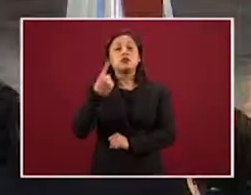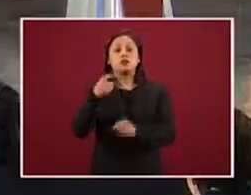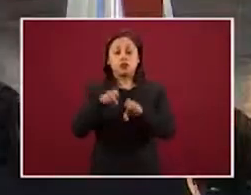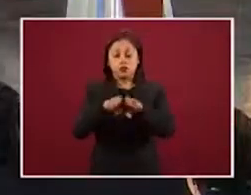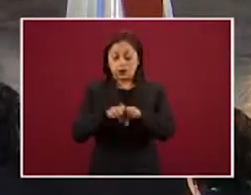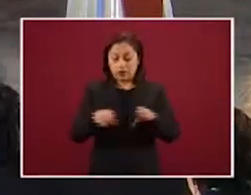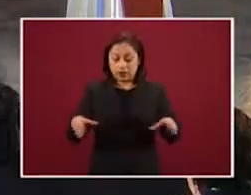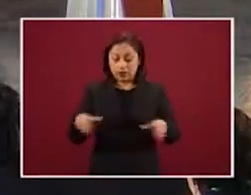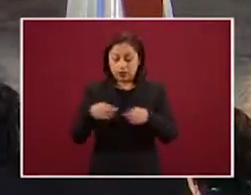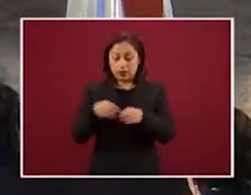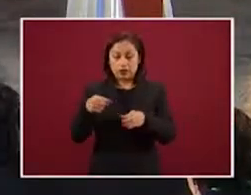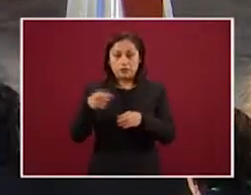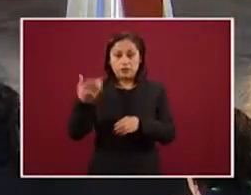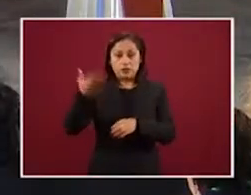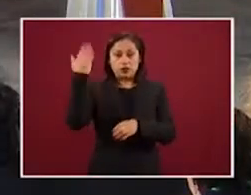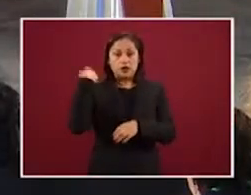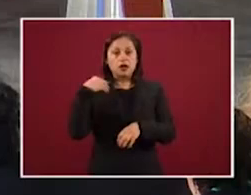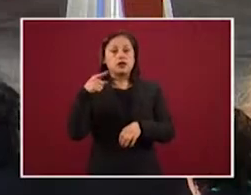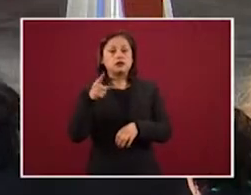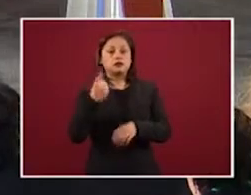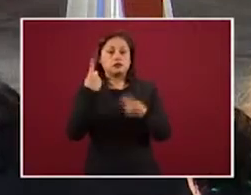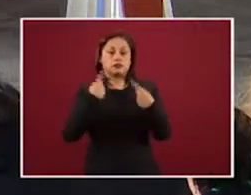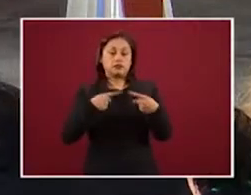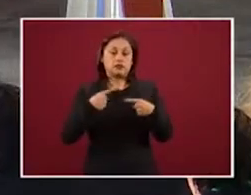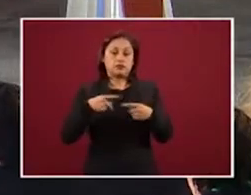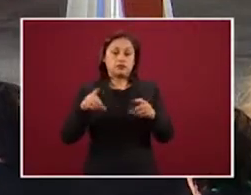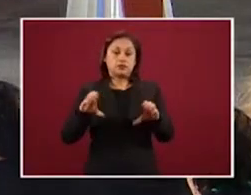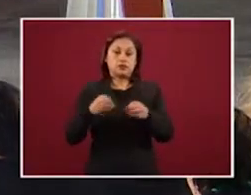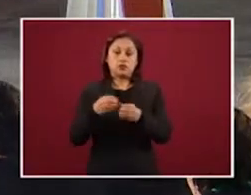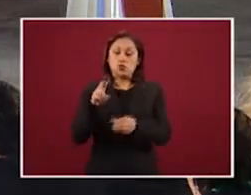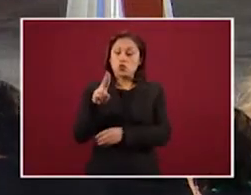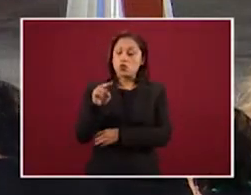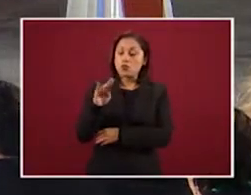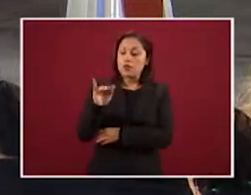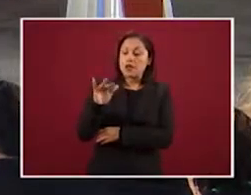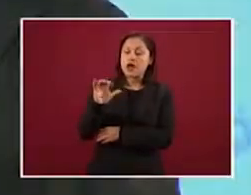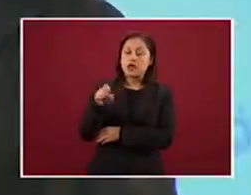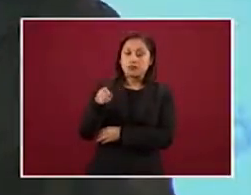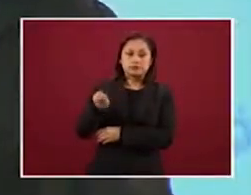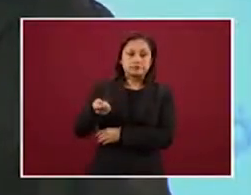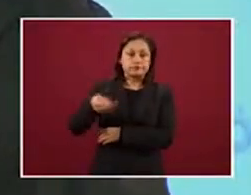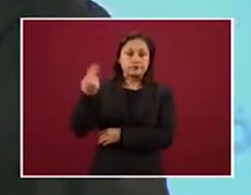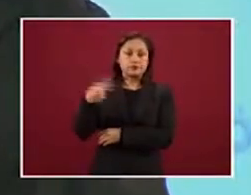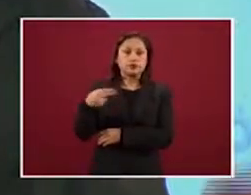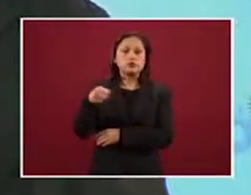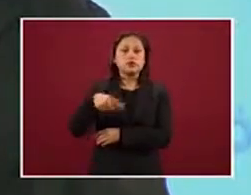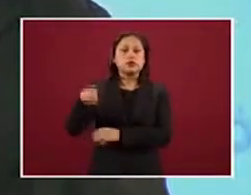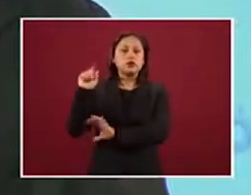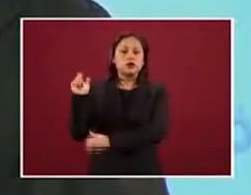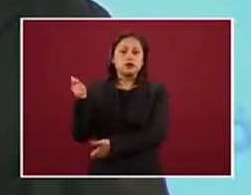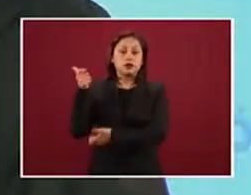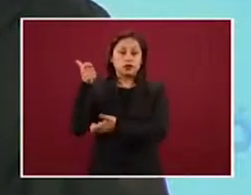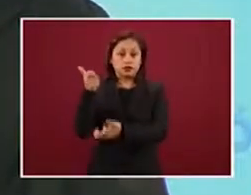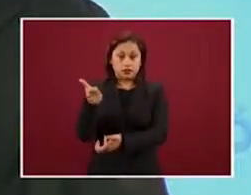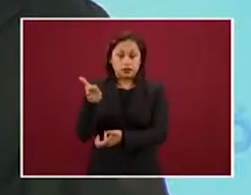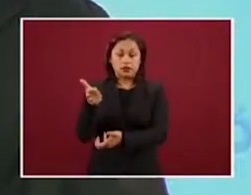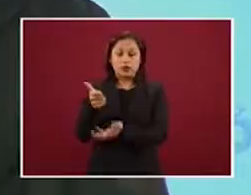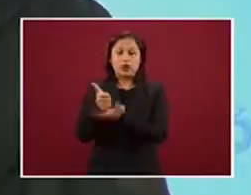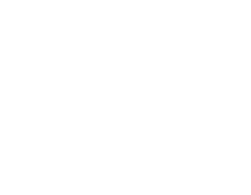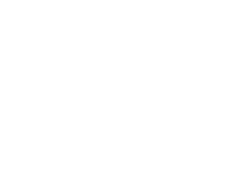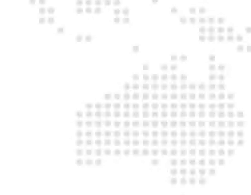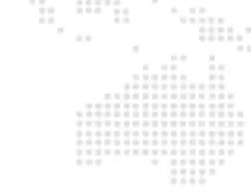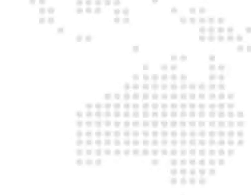nombre de Vigilancia Epidemiológica Ambiental, UBEAS, que ustedes conocerán, que fuera financiada por el fideicomiso de la